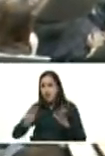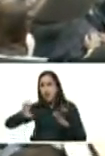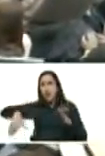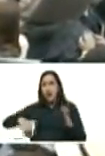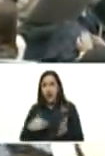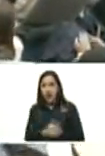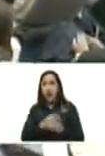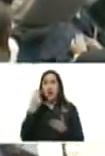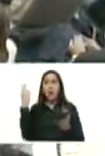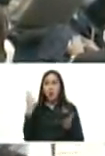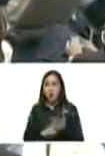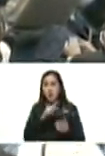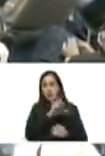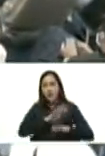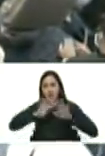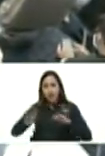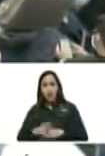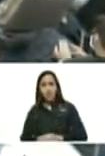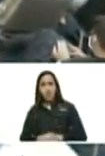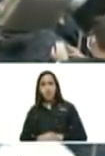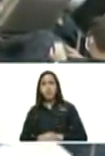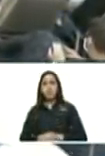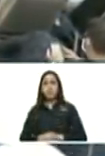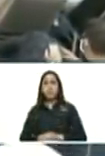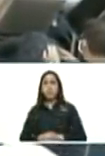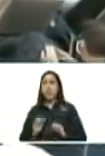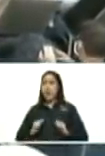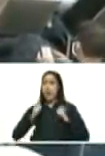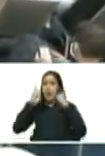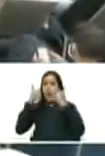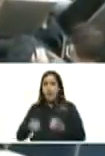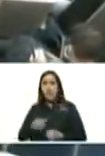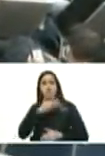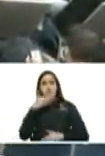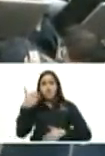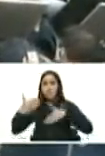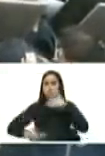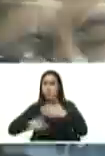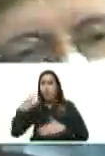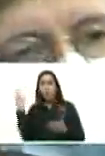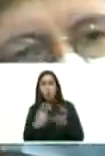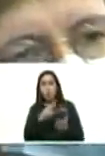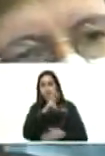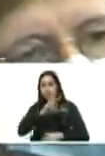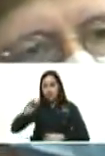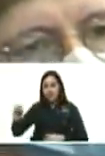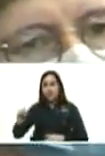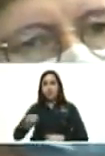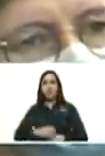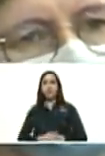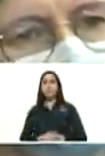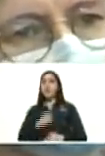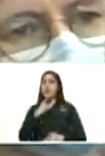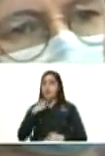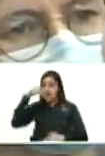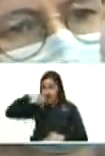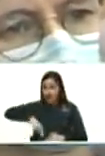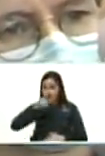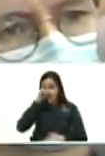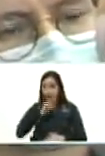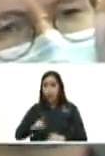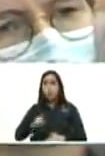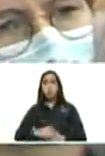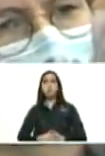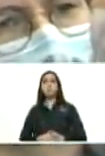19 el 20 empezamos mira ya a mejorar y yo les puedo decir que en este año 2021